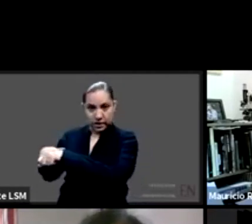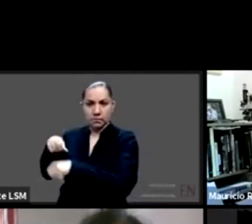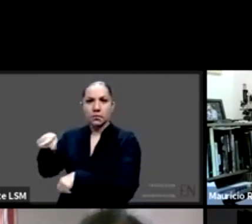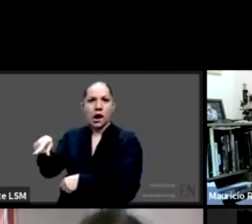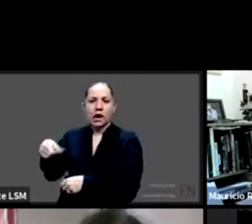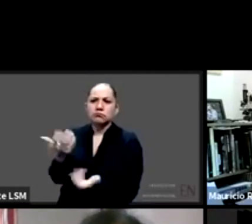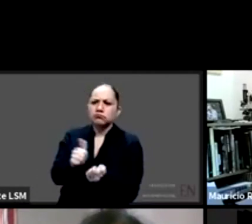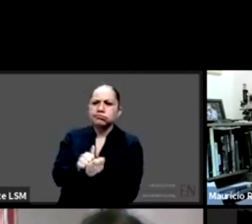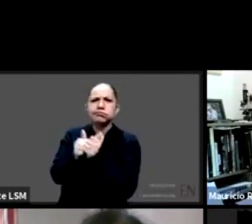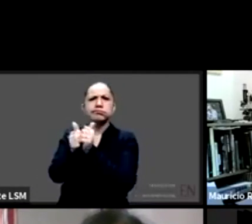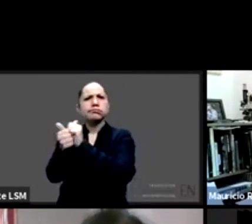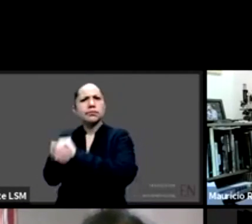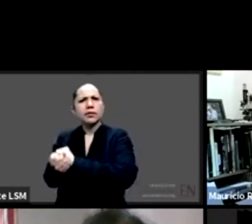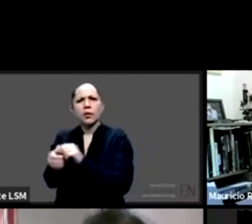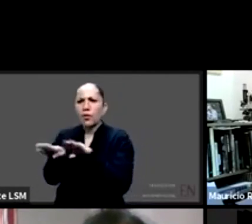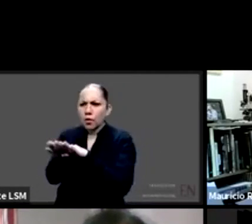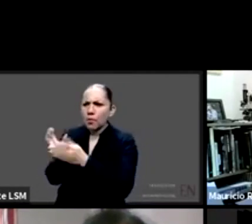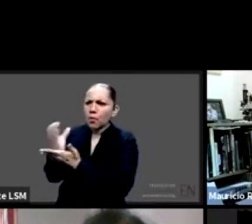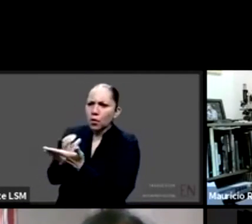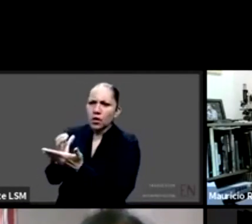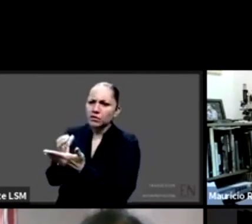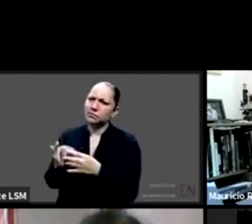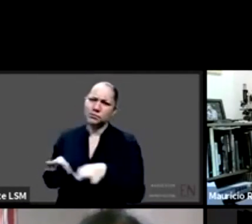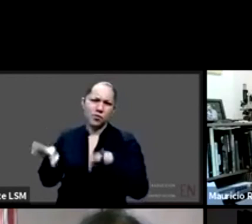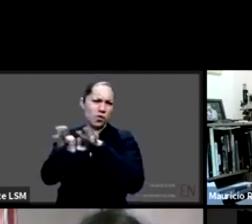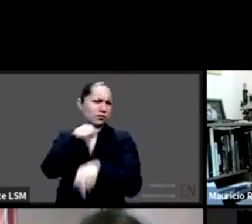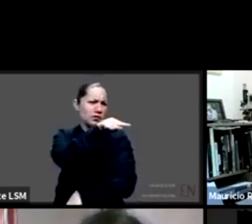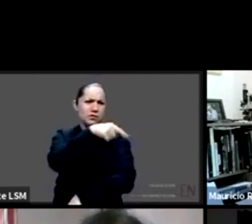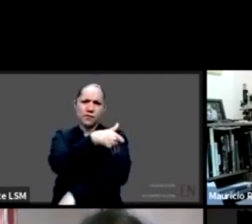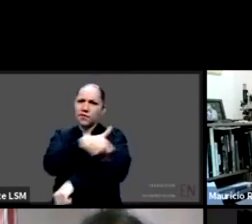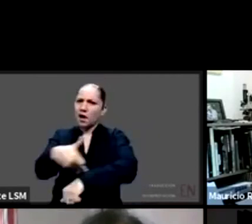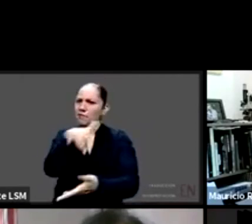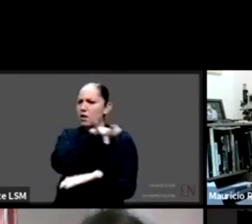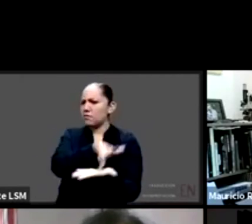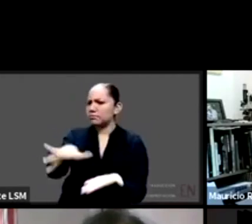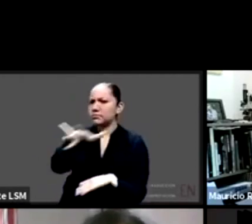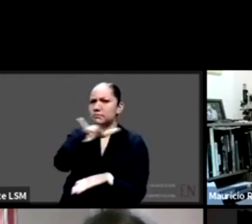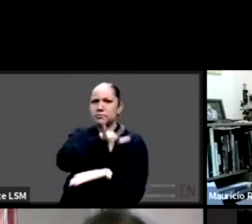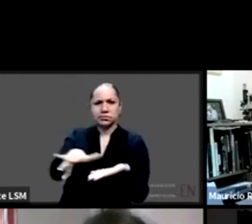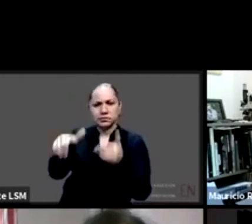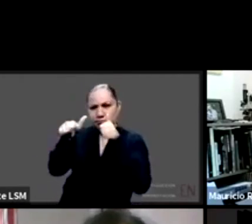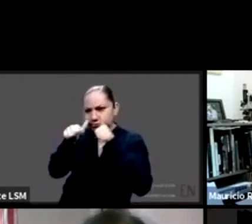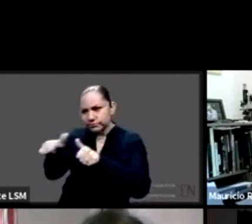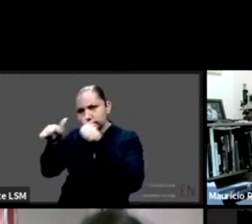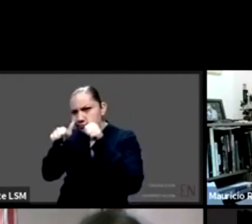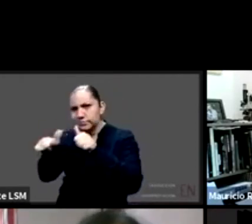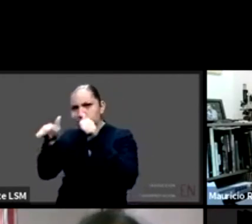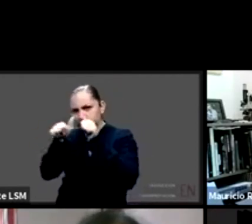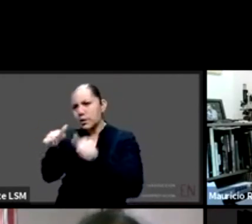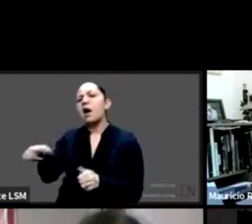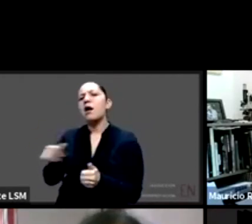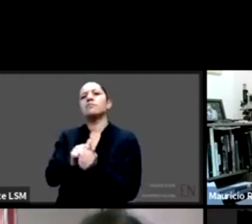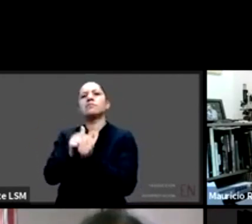que llamamos pacientes de todas las personas yo no yo no me me